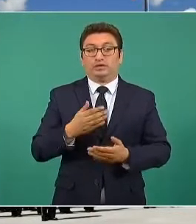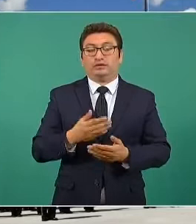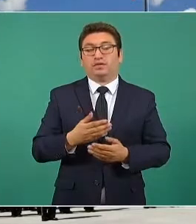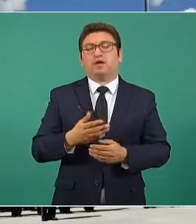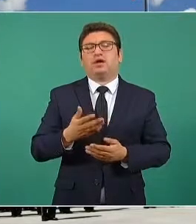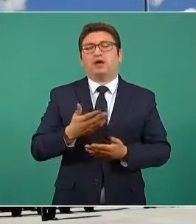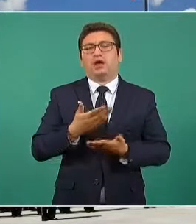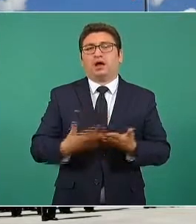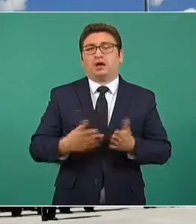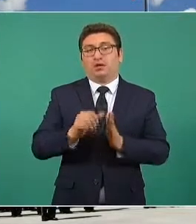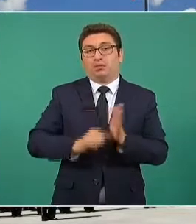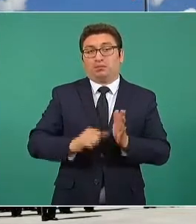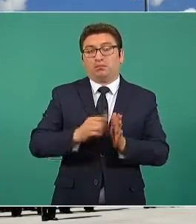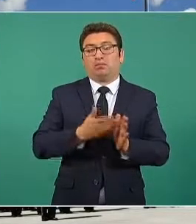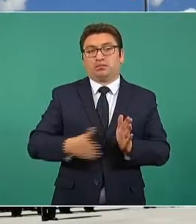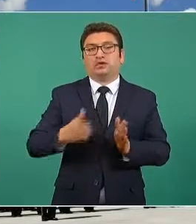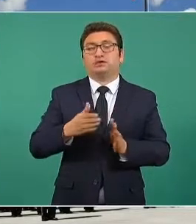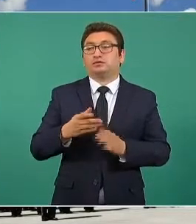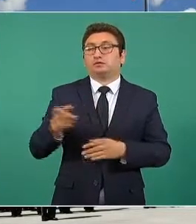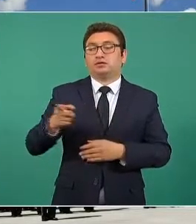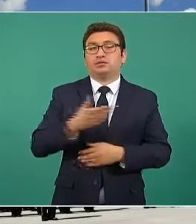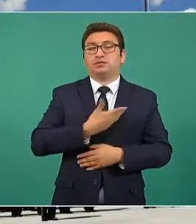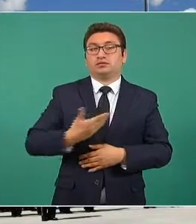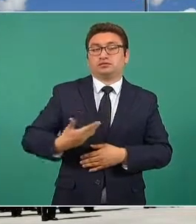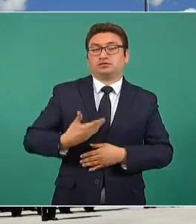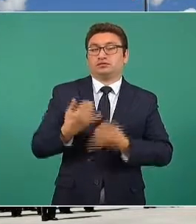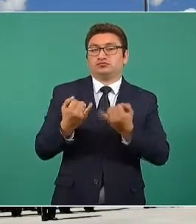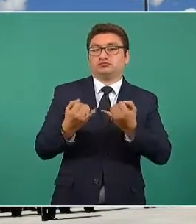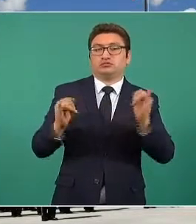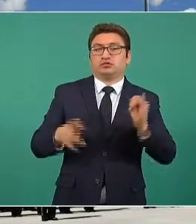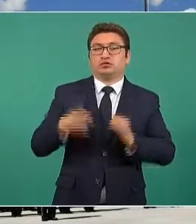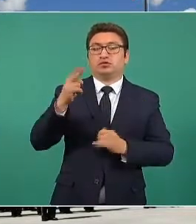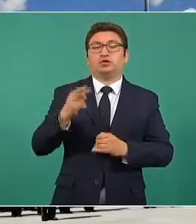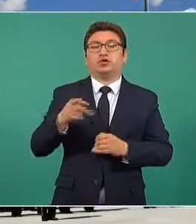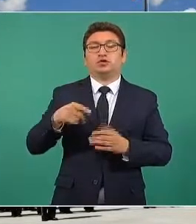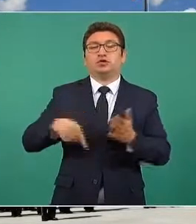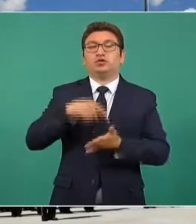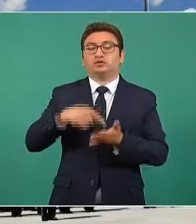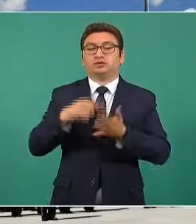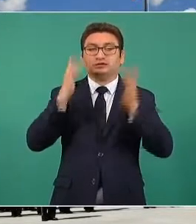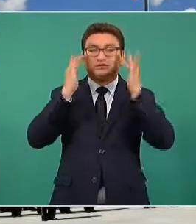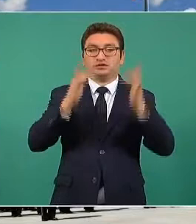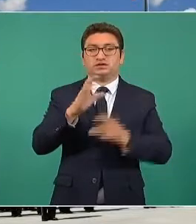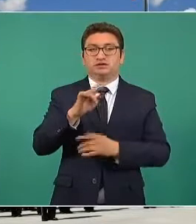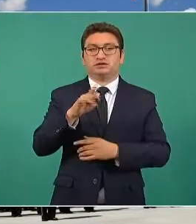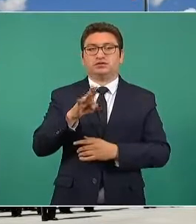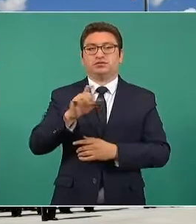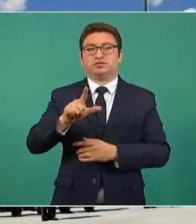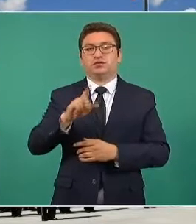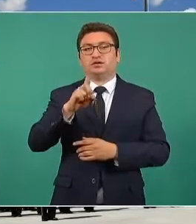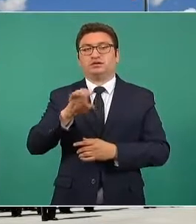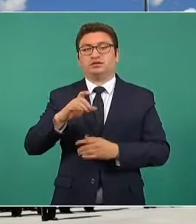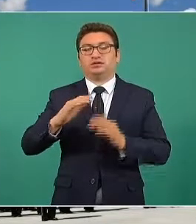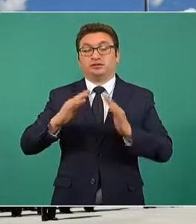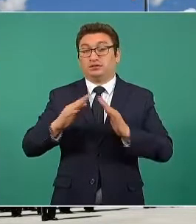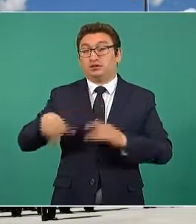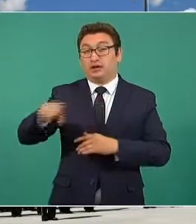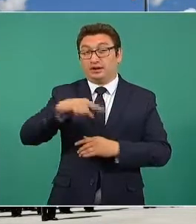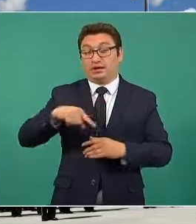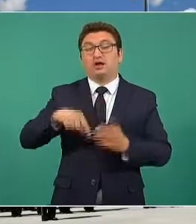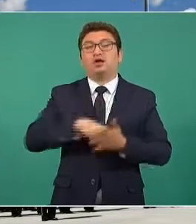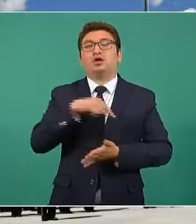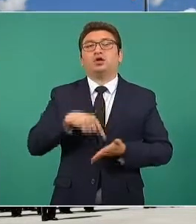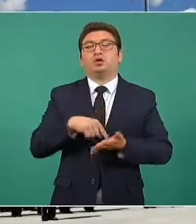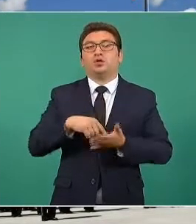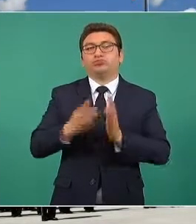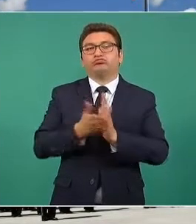perdón, en el presente mes, el señor presidente inauguró el cuartel de San Cristóbal de las Casas y de estos, de